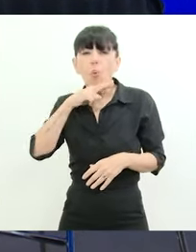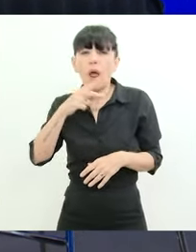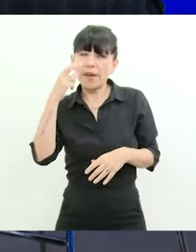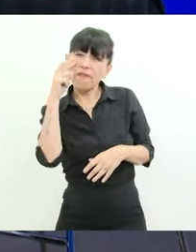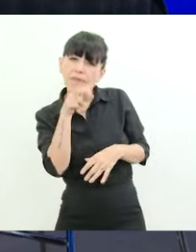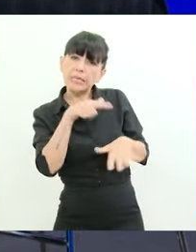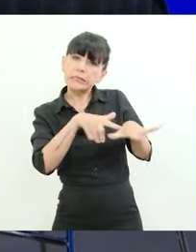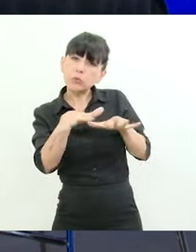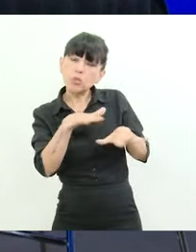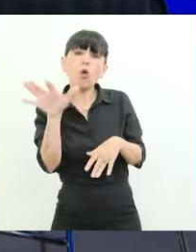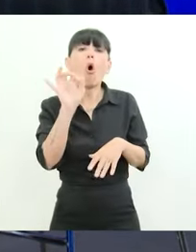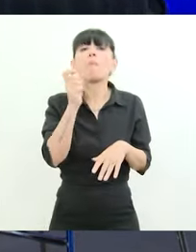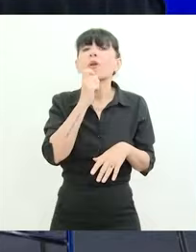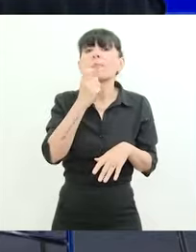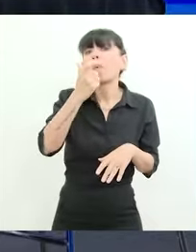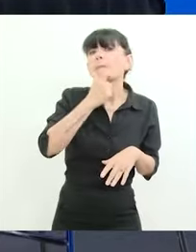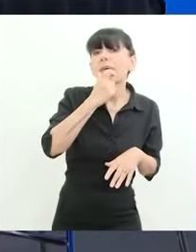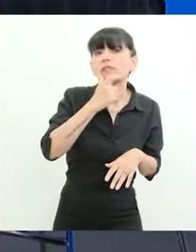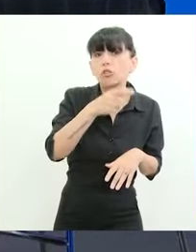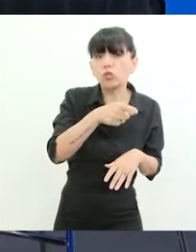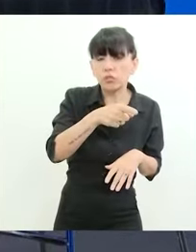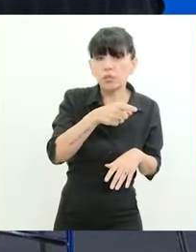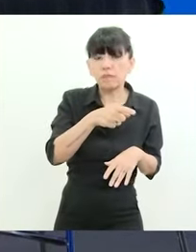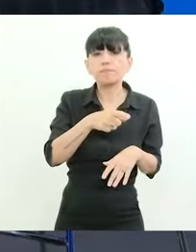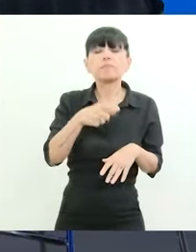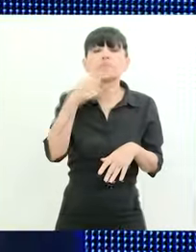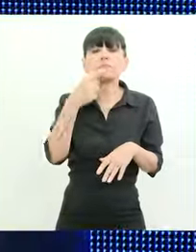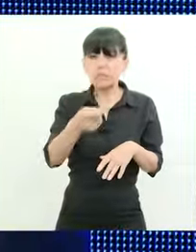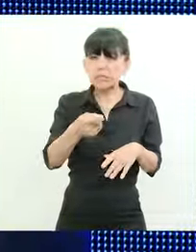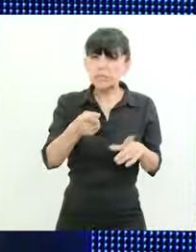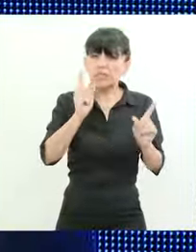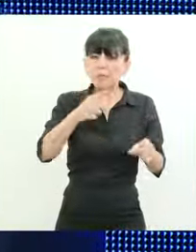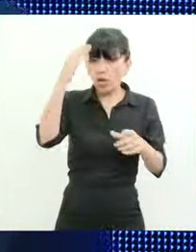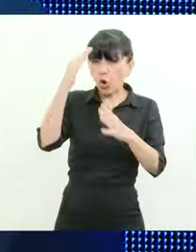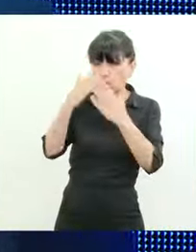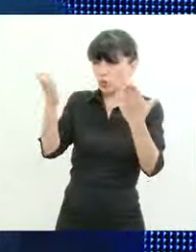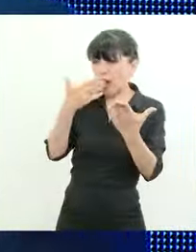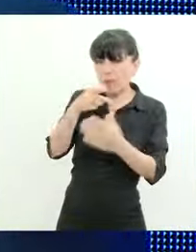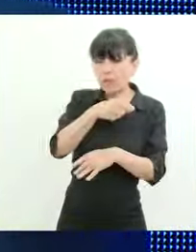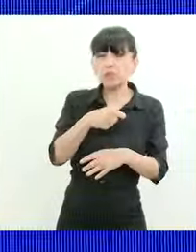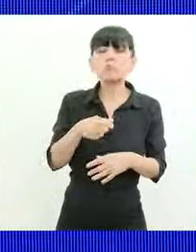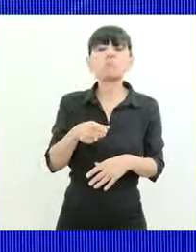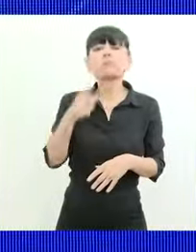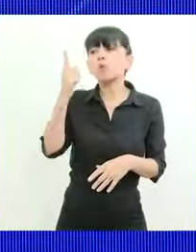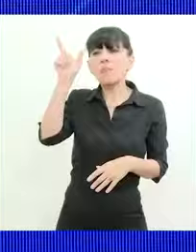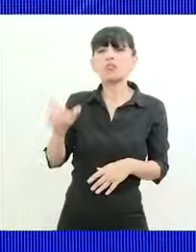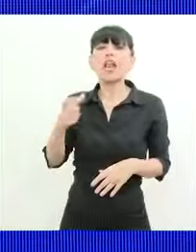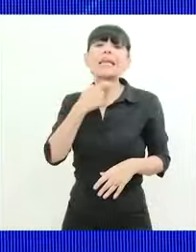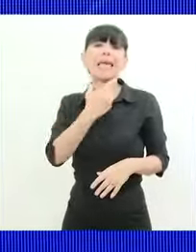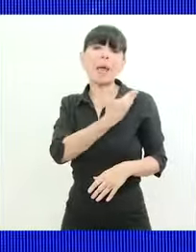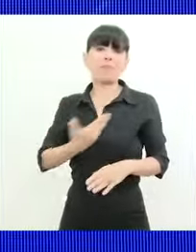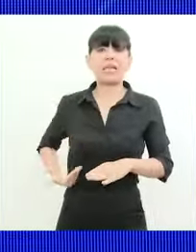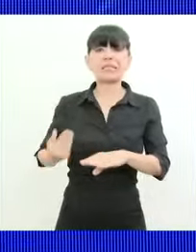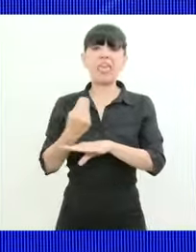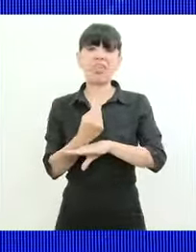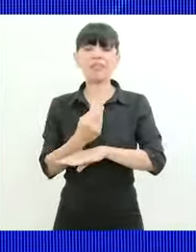ve por ejemplo en Mendoza que el agua está en la constitución y escucha a alguien que nos quiere gobernar que dice ah